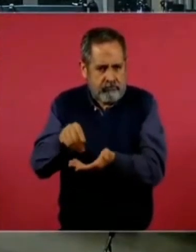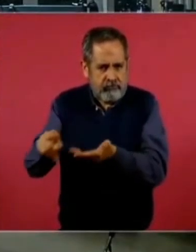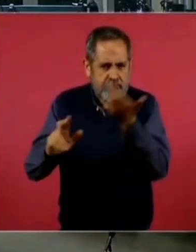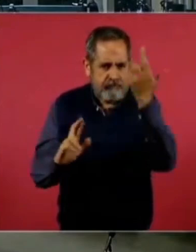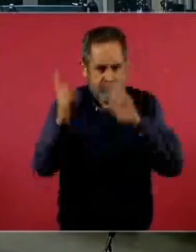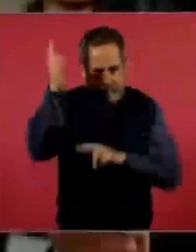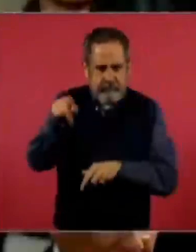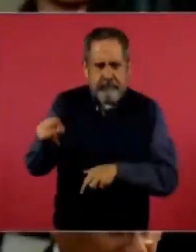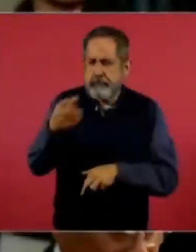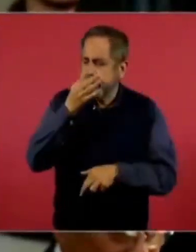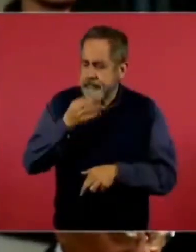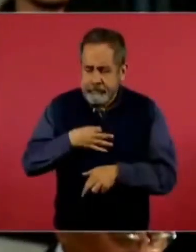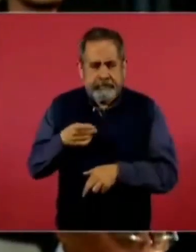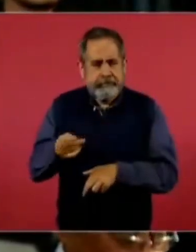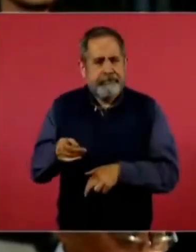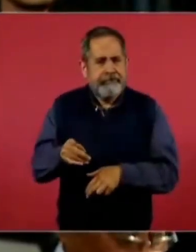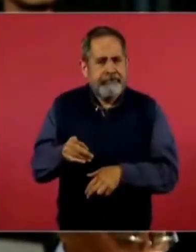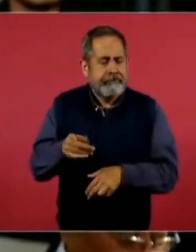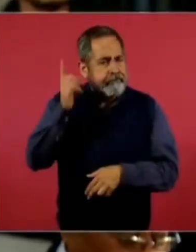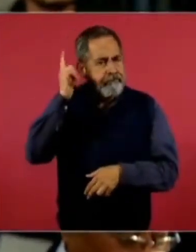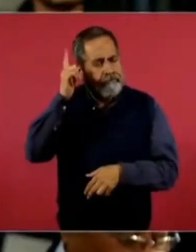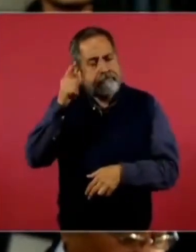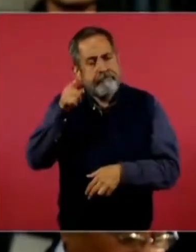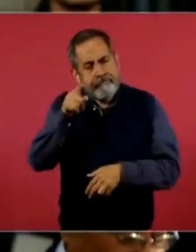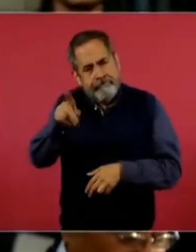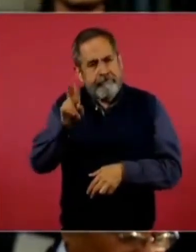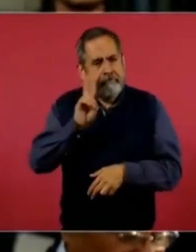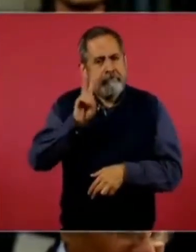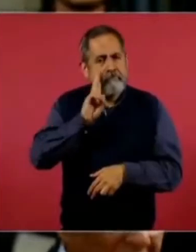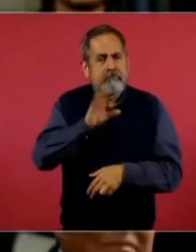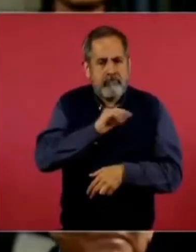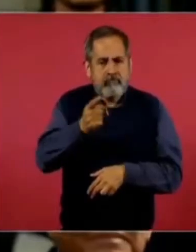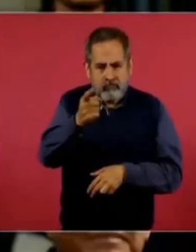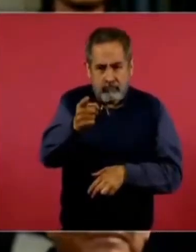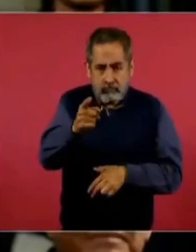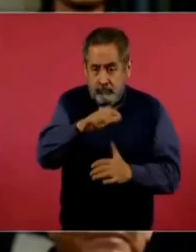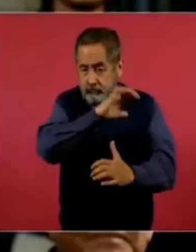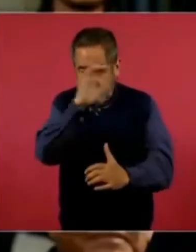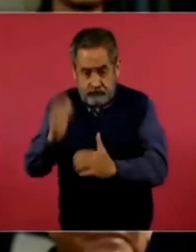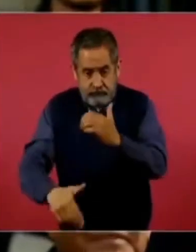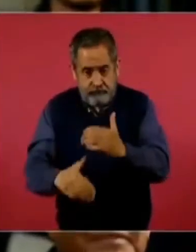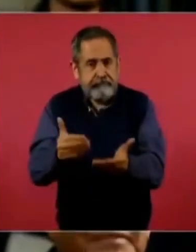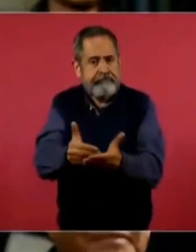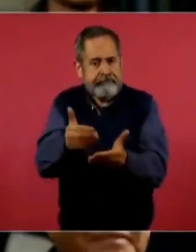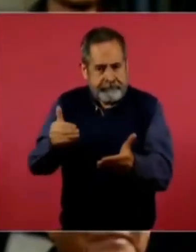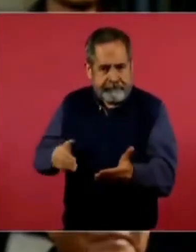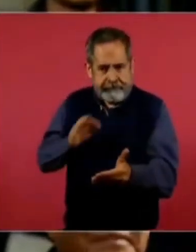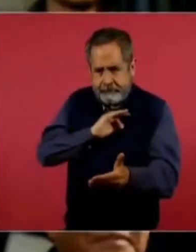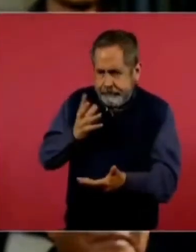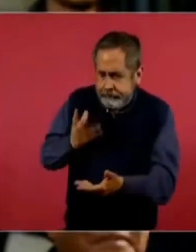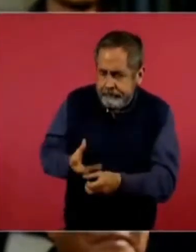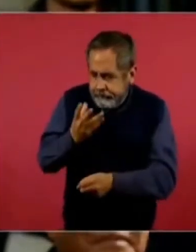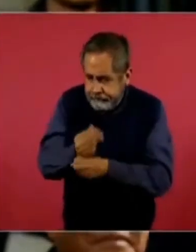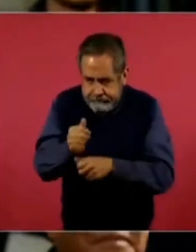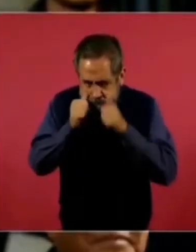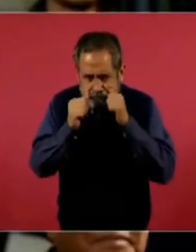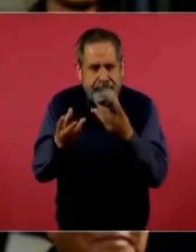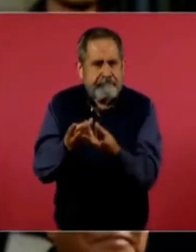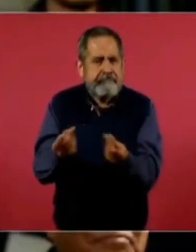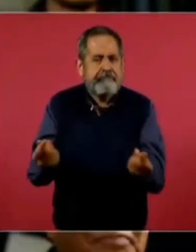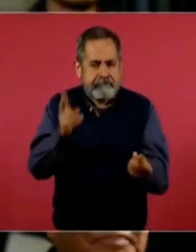huelga, y pues me dicen que tienen la expectativa de que usted, antes de cerrar su administración, pueda atender esta